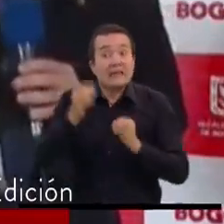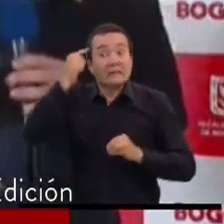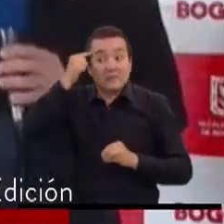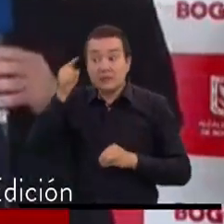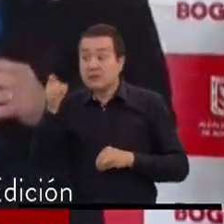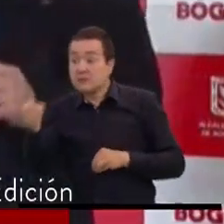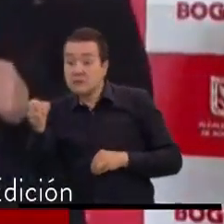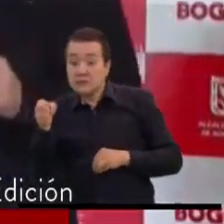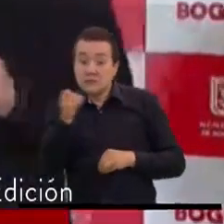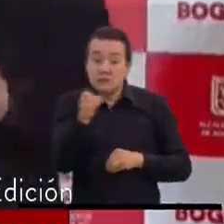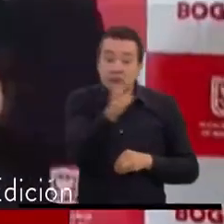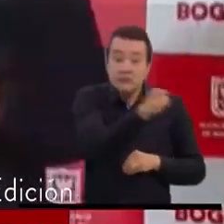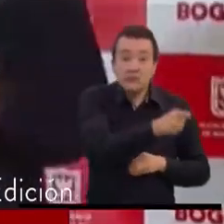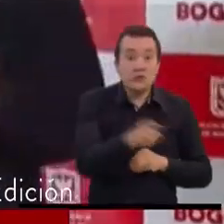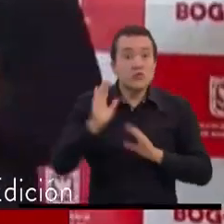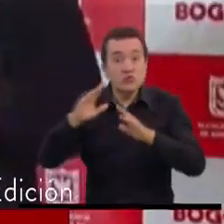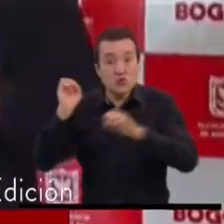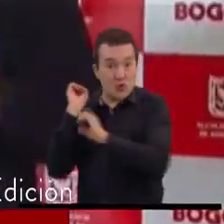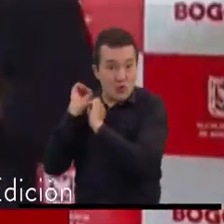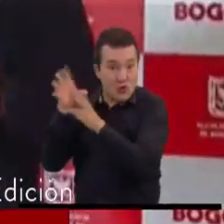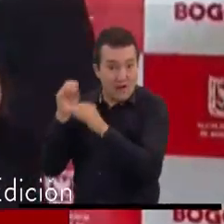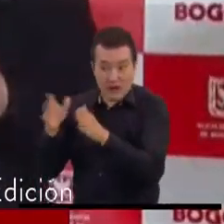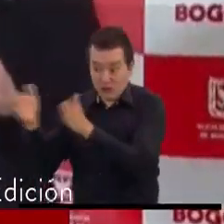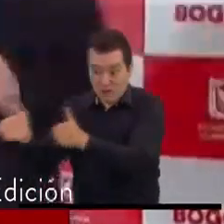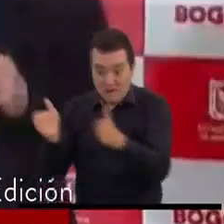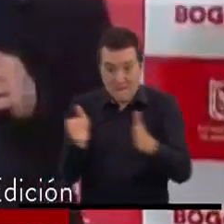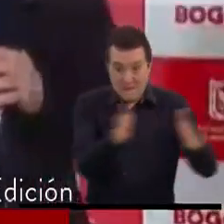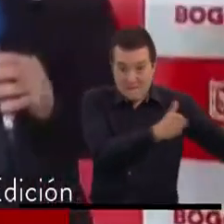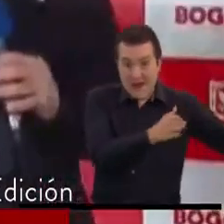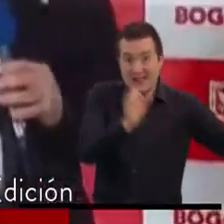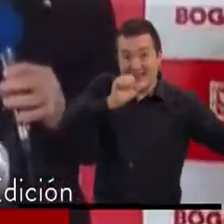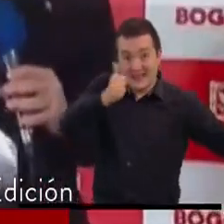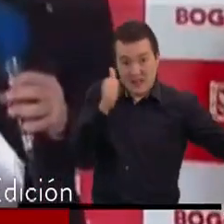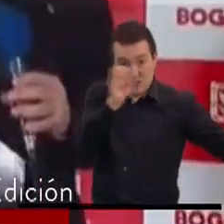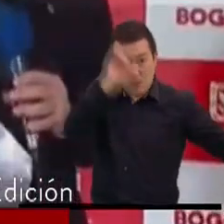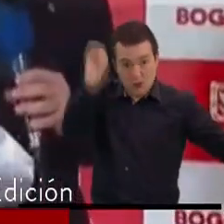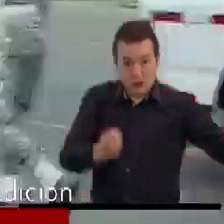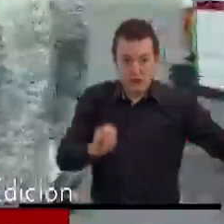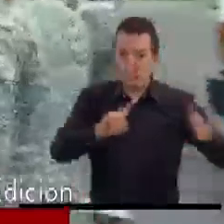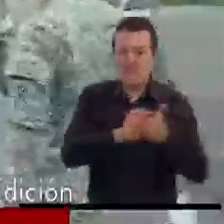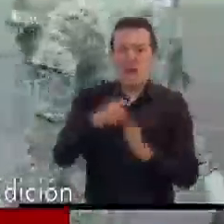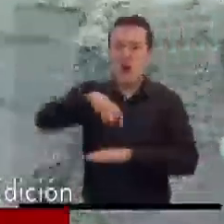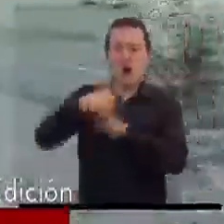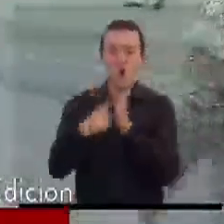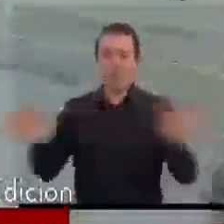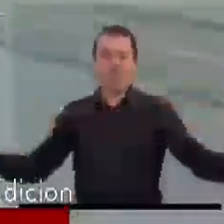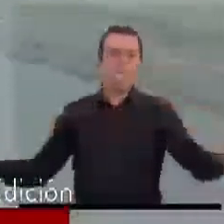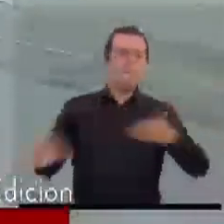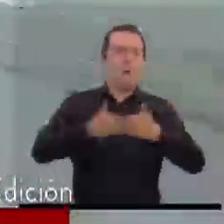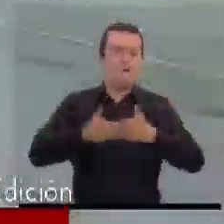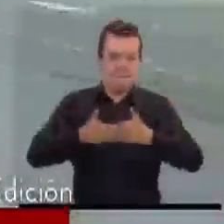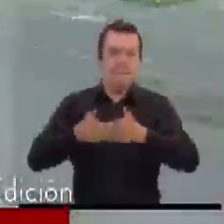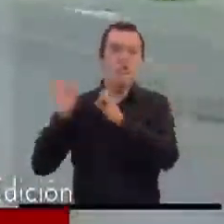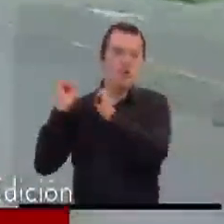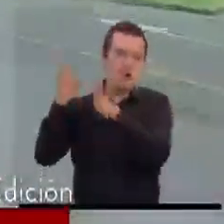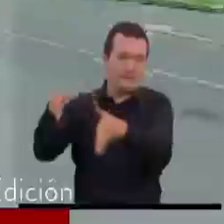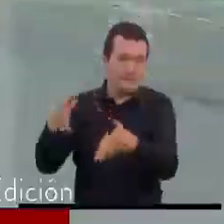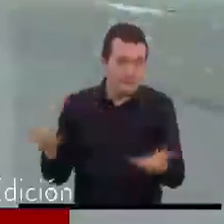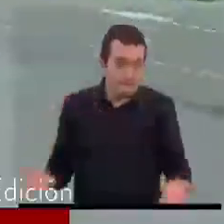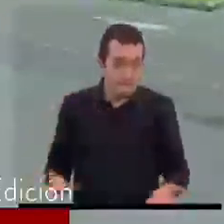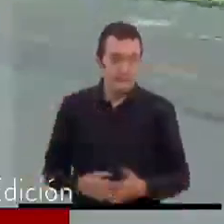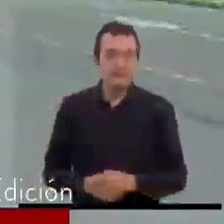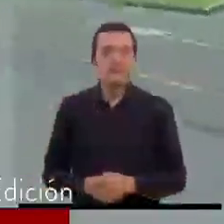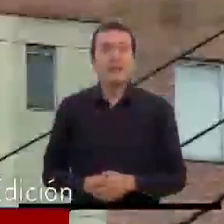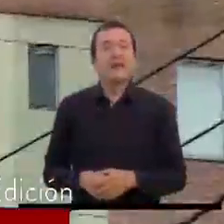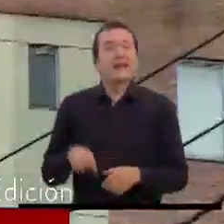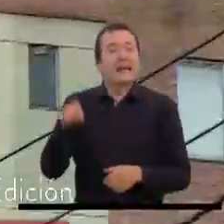de las bodegas de Corabastos, probablemente estaremos en la necesidad de cerrar Corabastos. La declaratoria de alerta naranja y estas